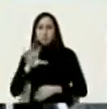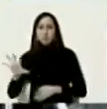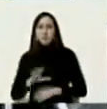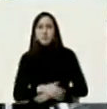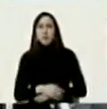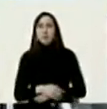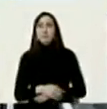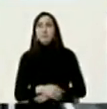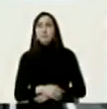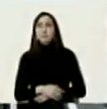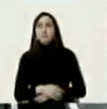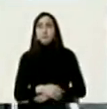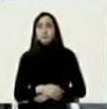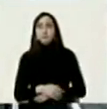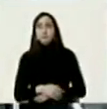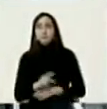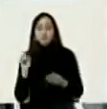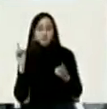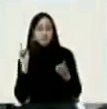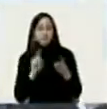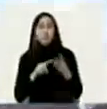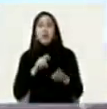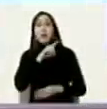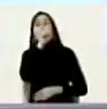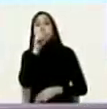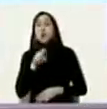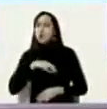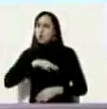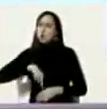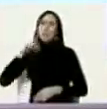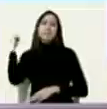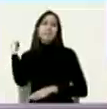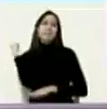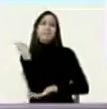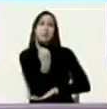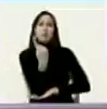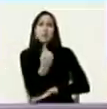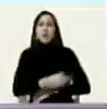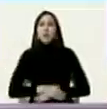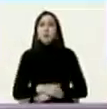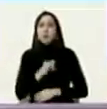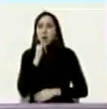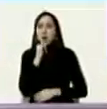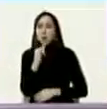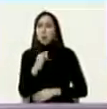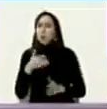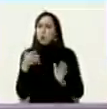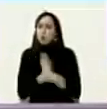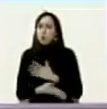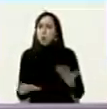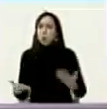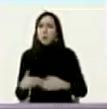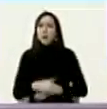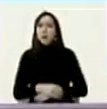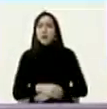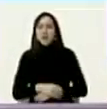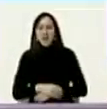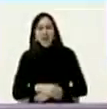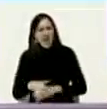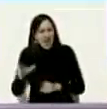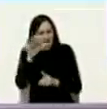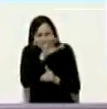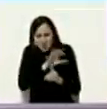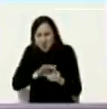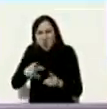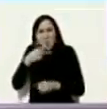sobre la tercera pregunta nosotros siempre hemos denunciado el intento de manipulación y